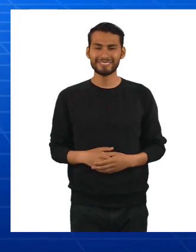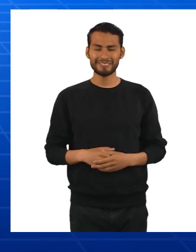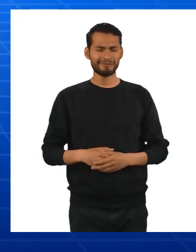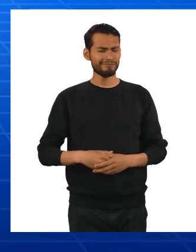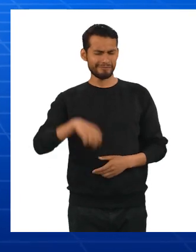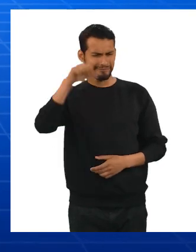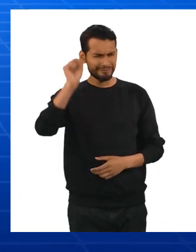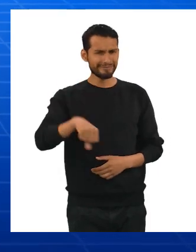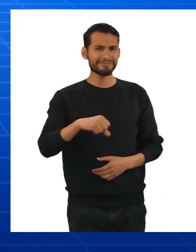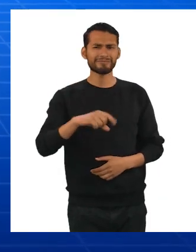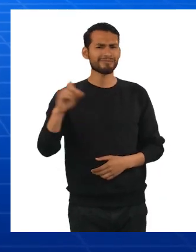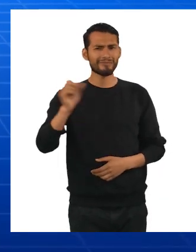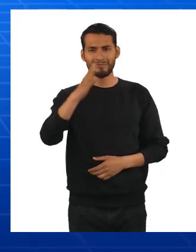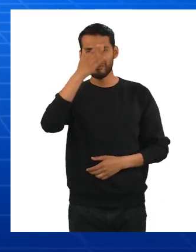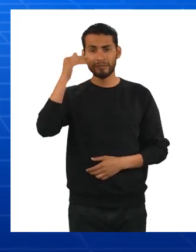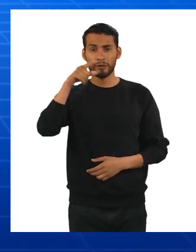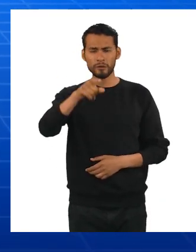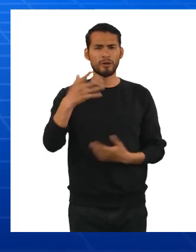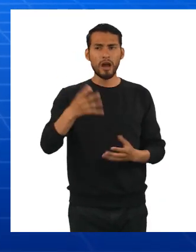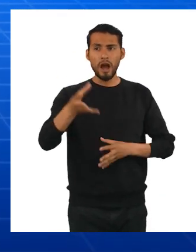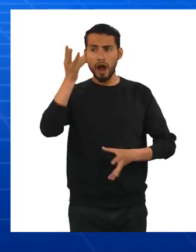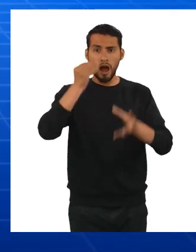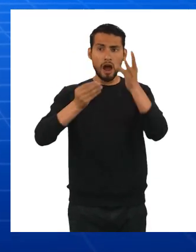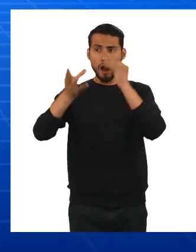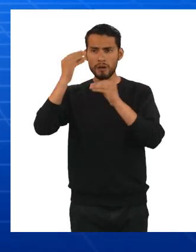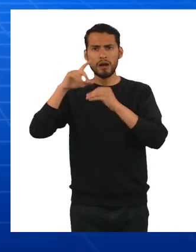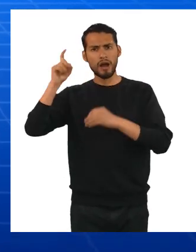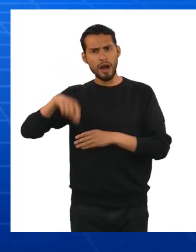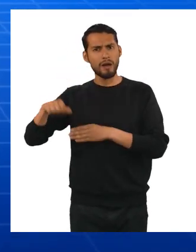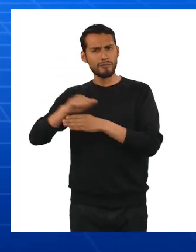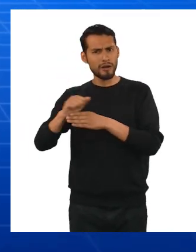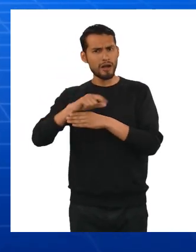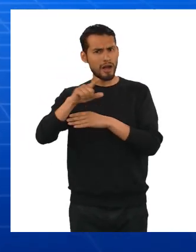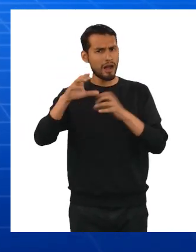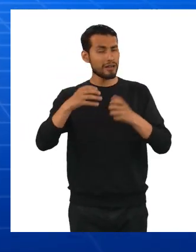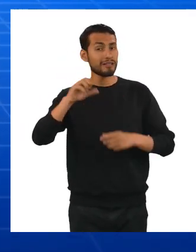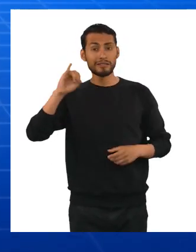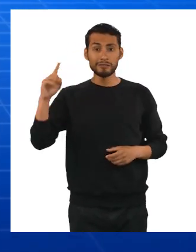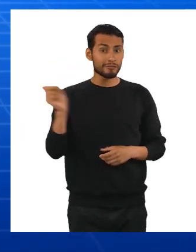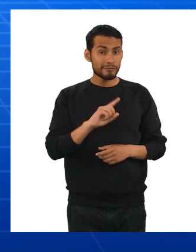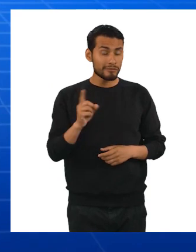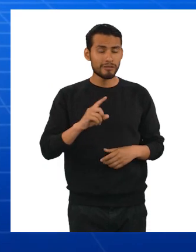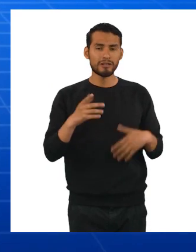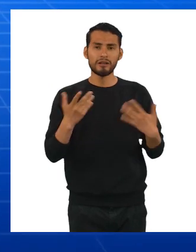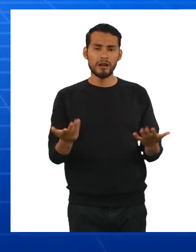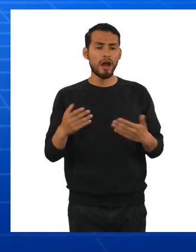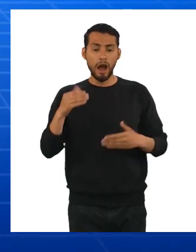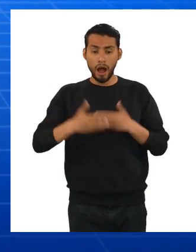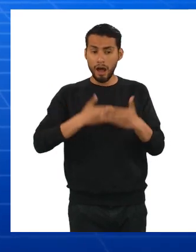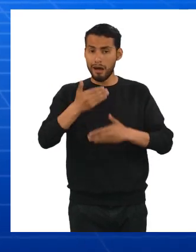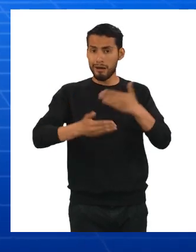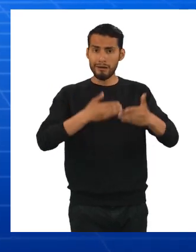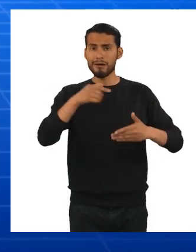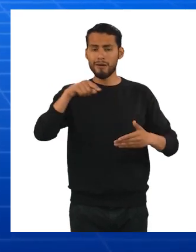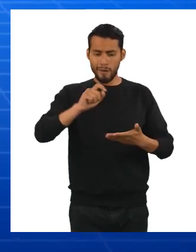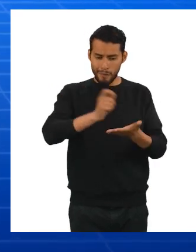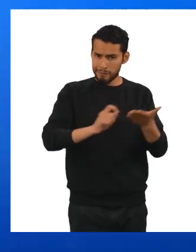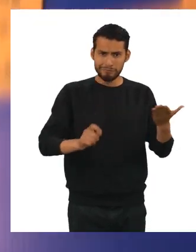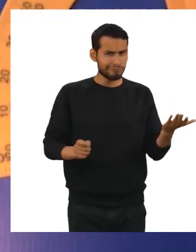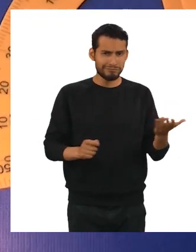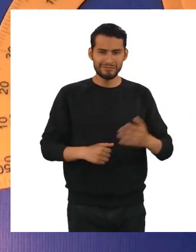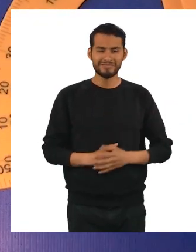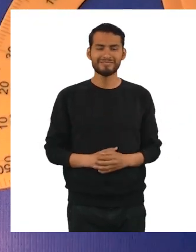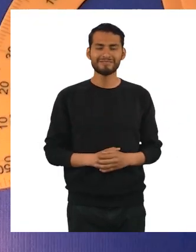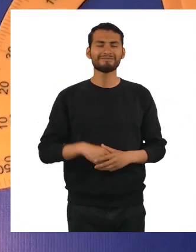Por supuesto, no olviden repasar los conceptos vistos en clase. De lo contrario, no podremos avanzar con la parte operativa.